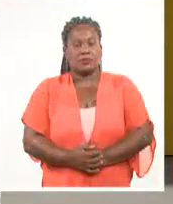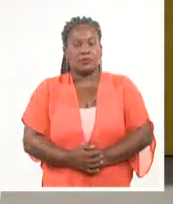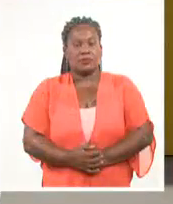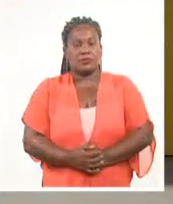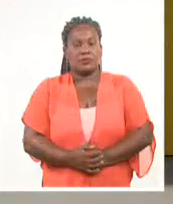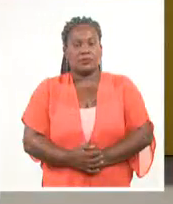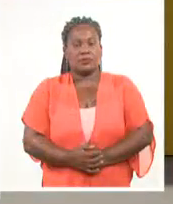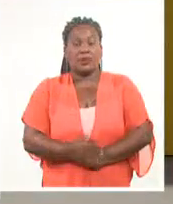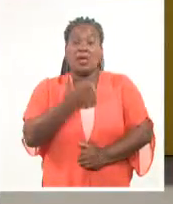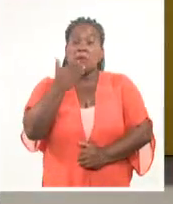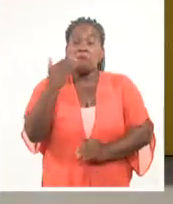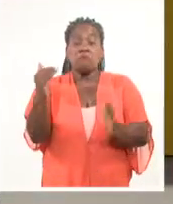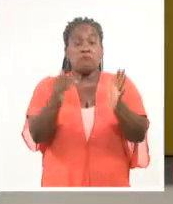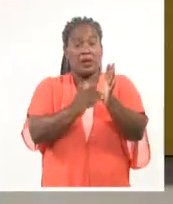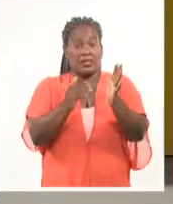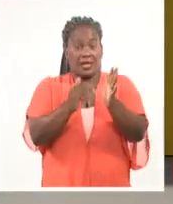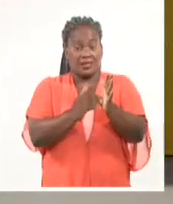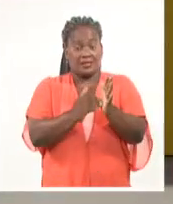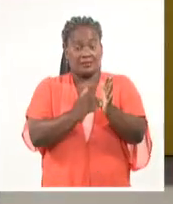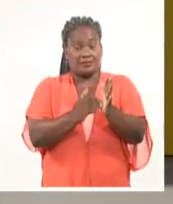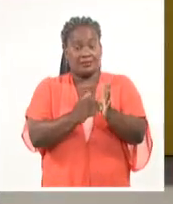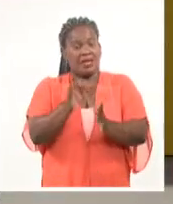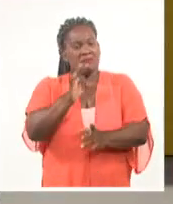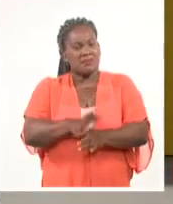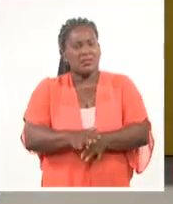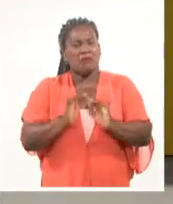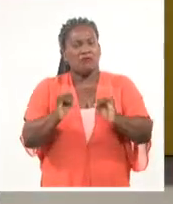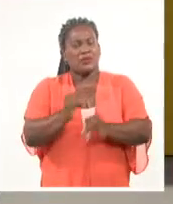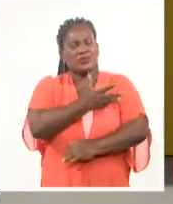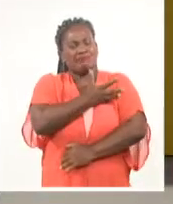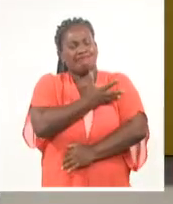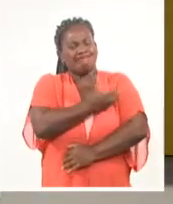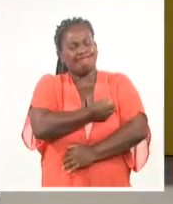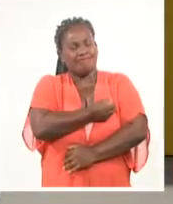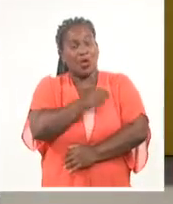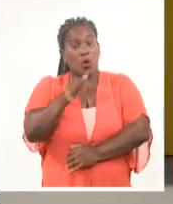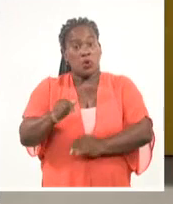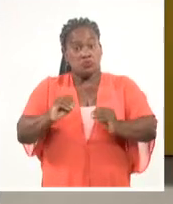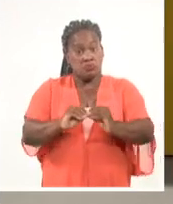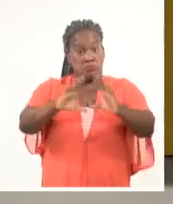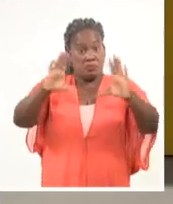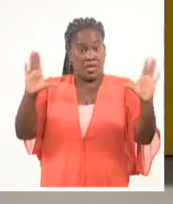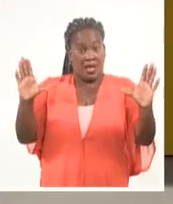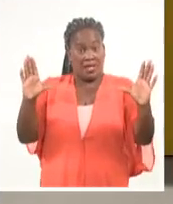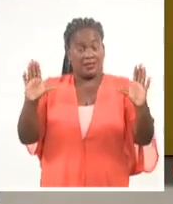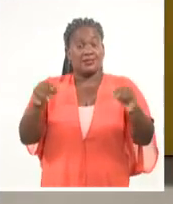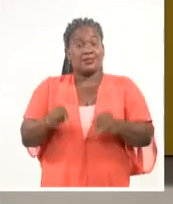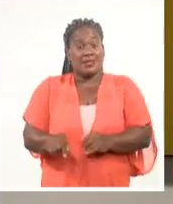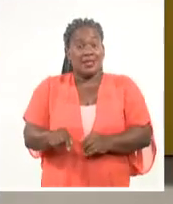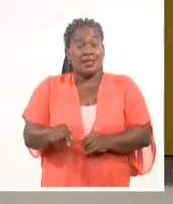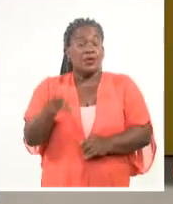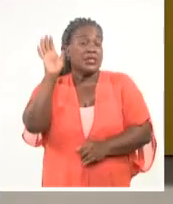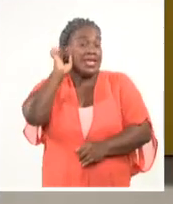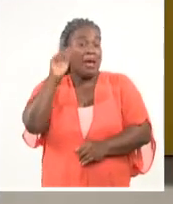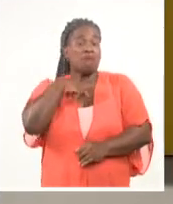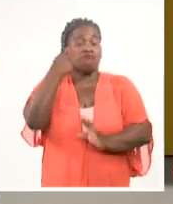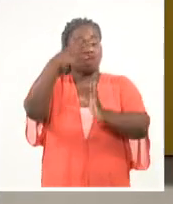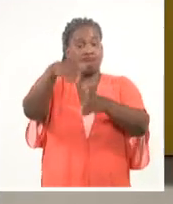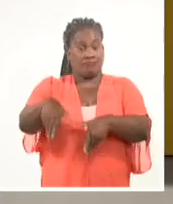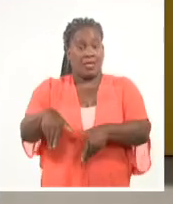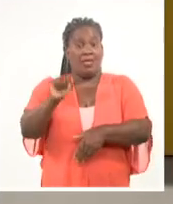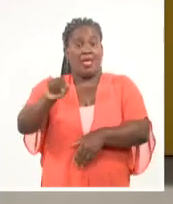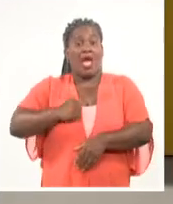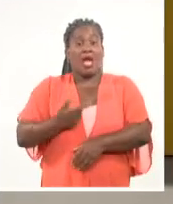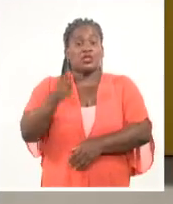Buenas tardes, comenzamos con una lamentable noticia y es que esta mañana conocimos del fallecimiento del destacado actor